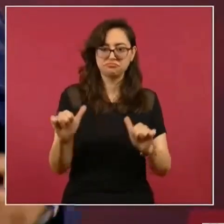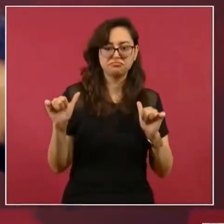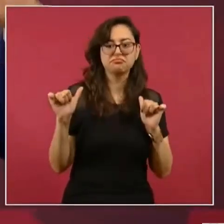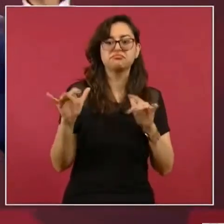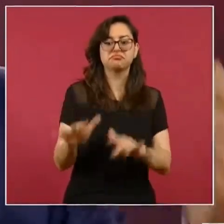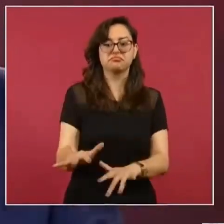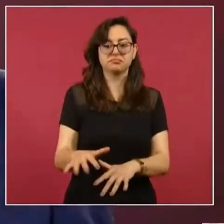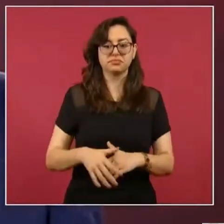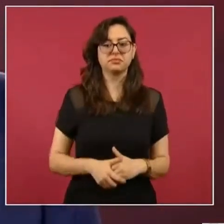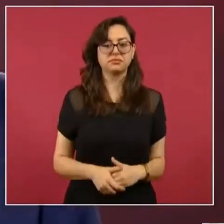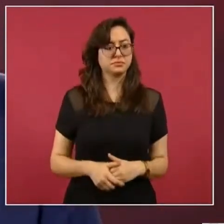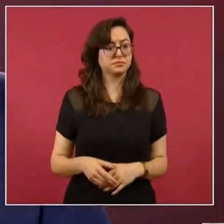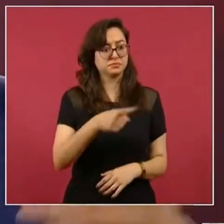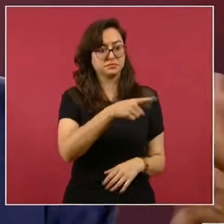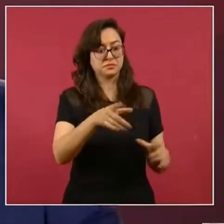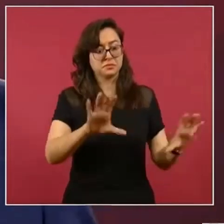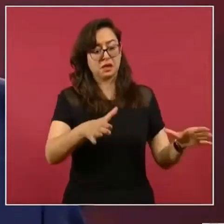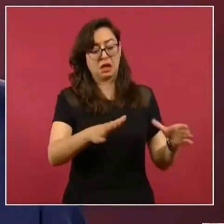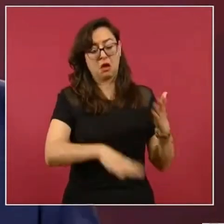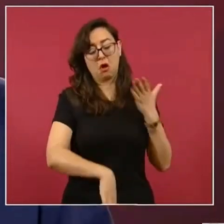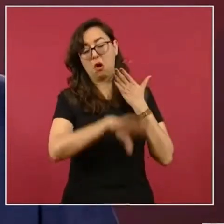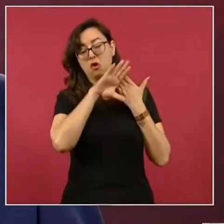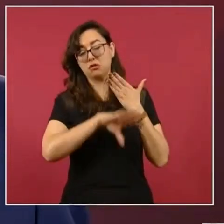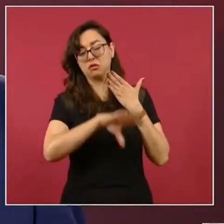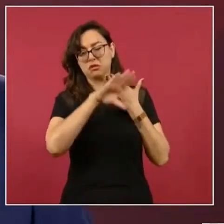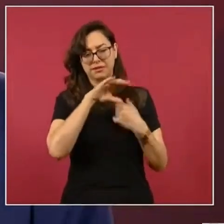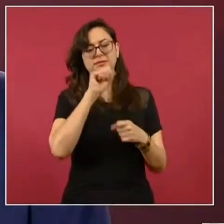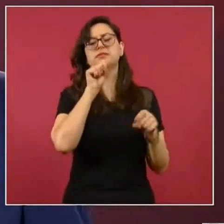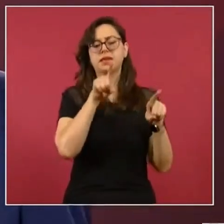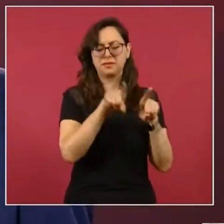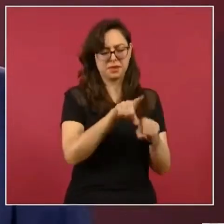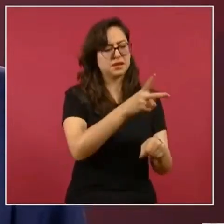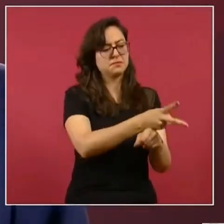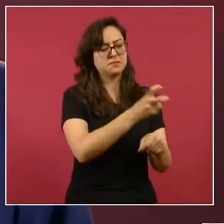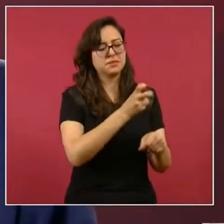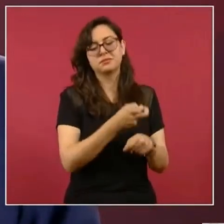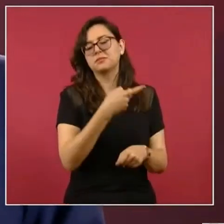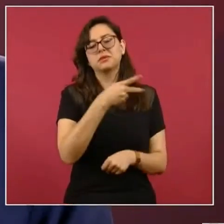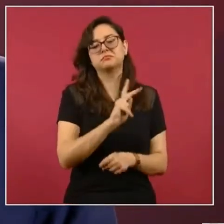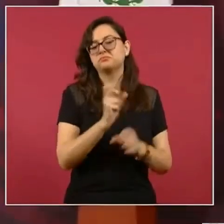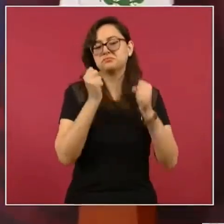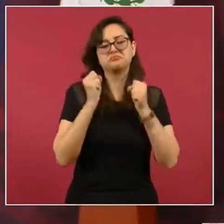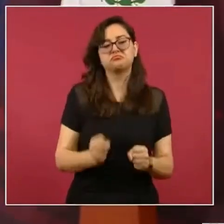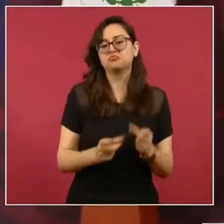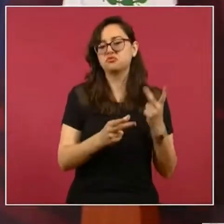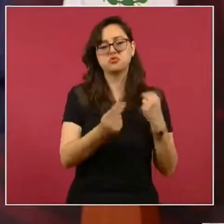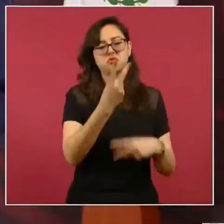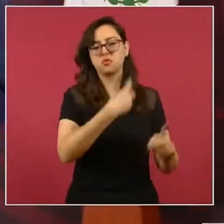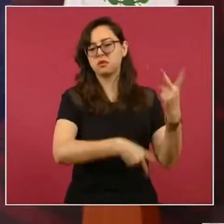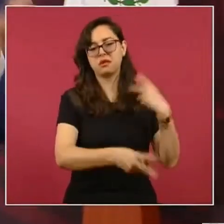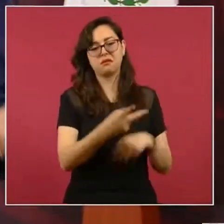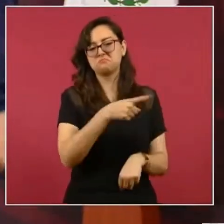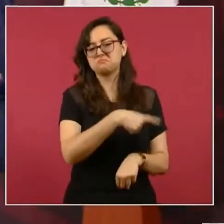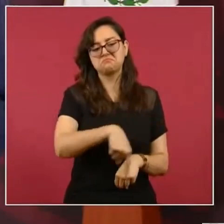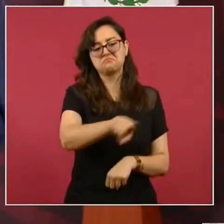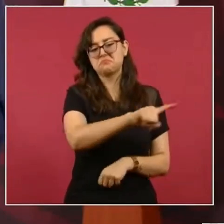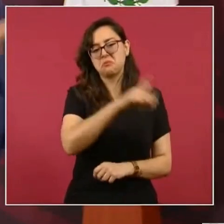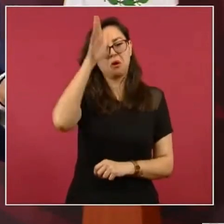hasta nuestros adversarios, pero ellos no coinciden con nosotros. y además